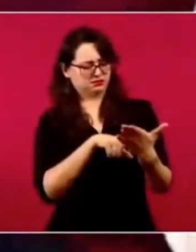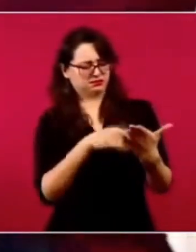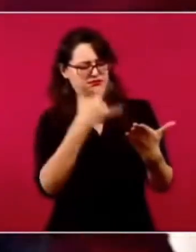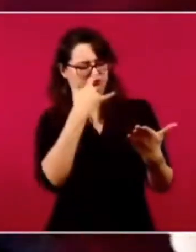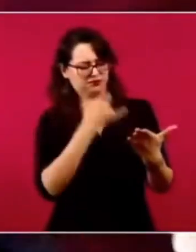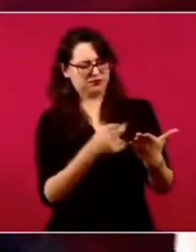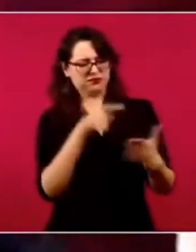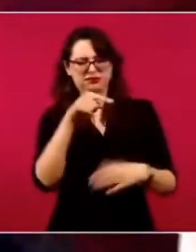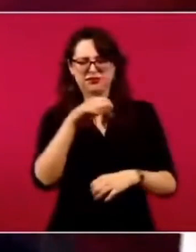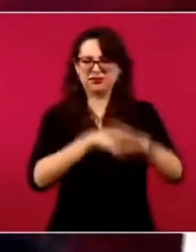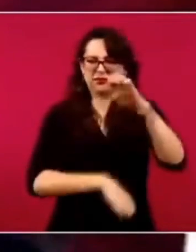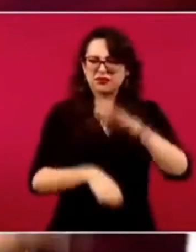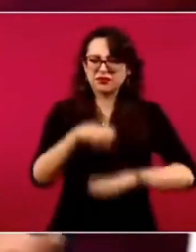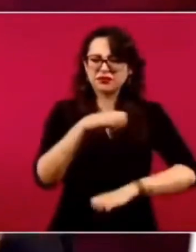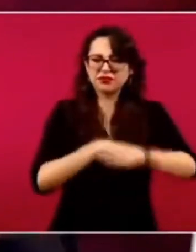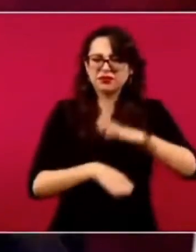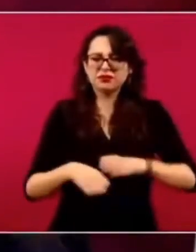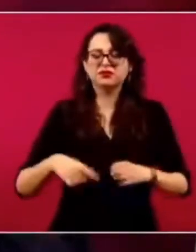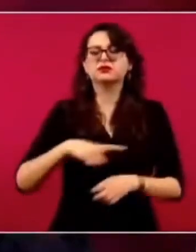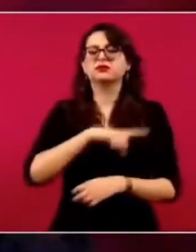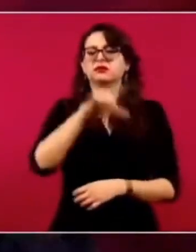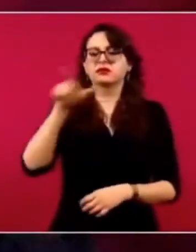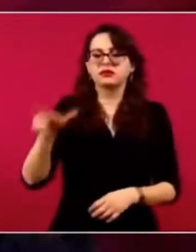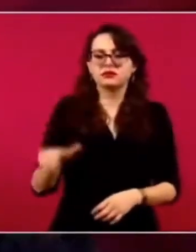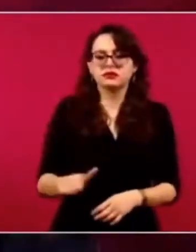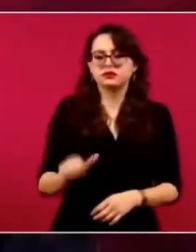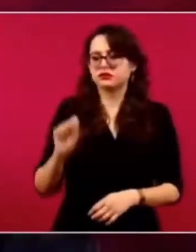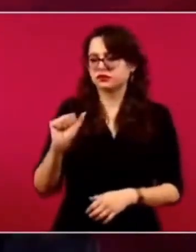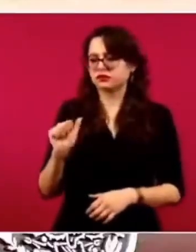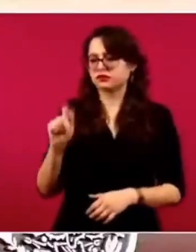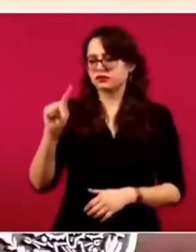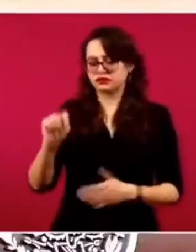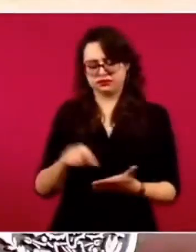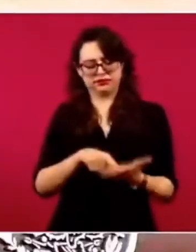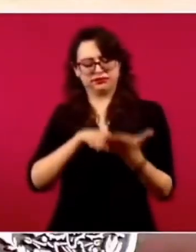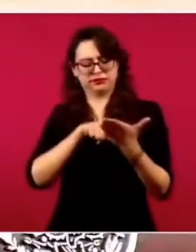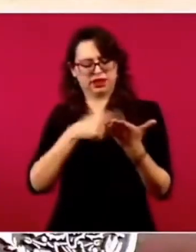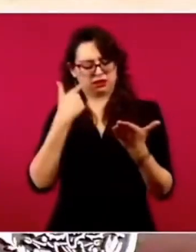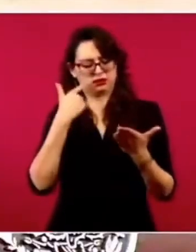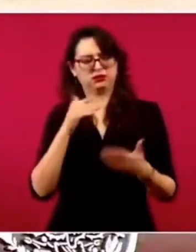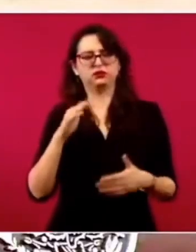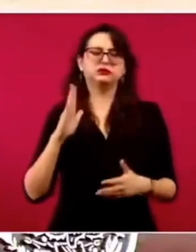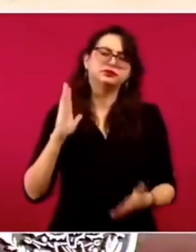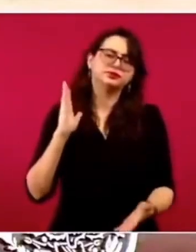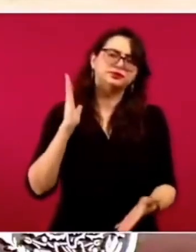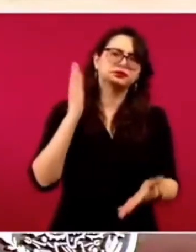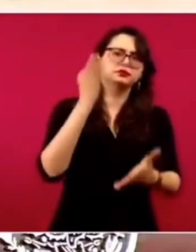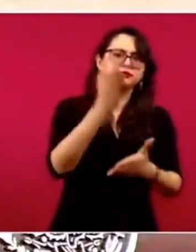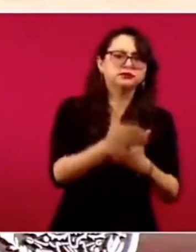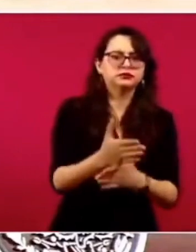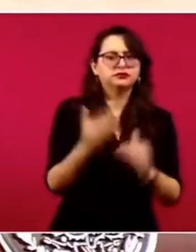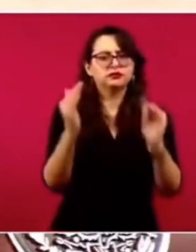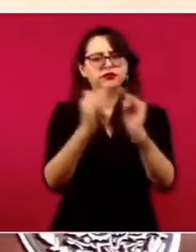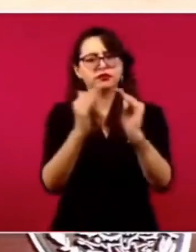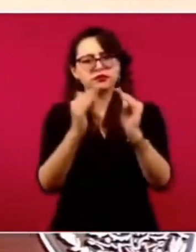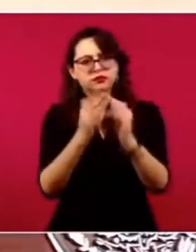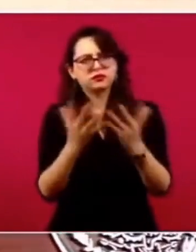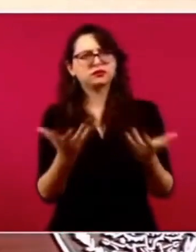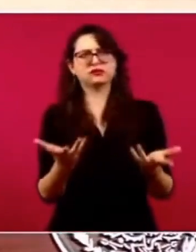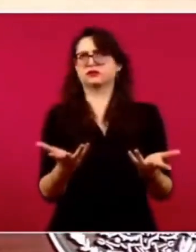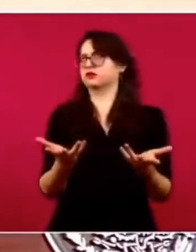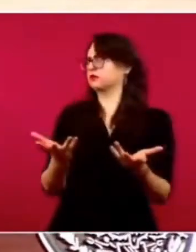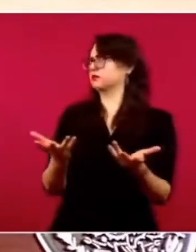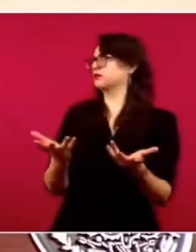La gente que vivía ahí ni siquiera sabía de que habían puesto